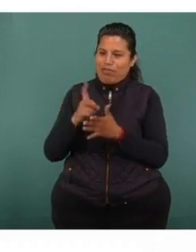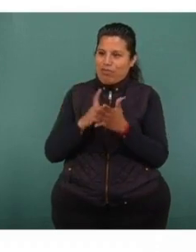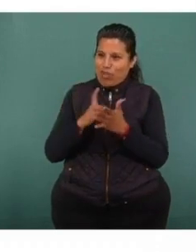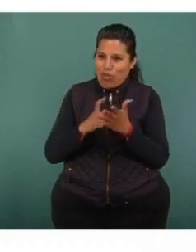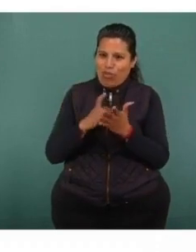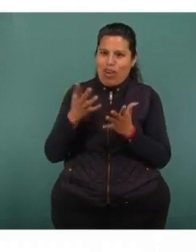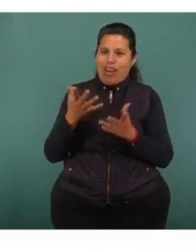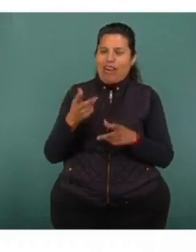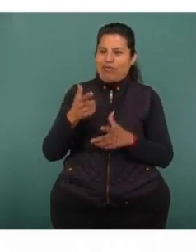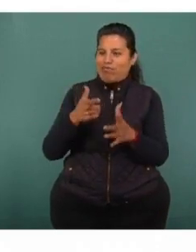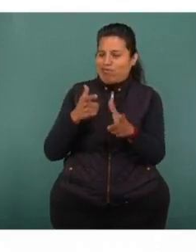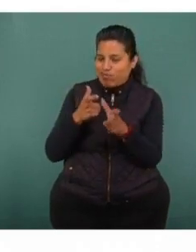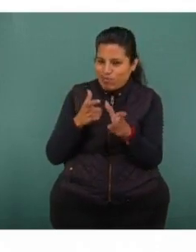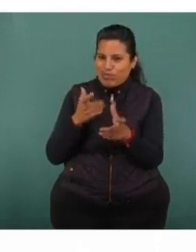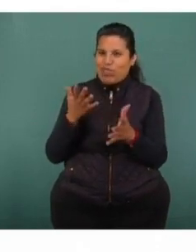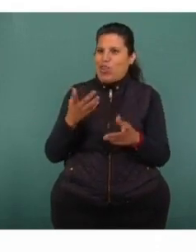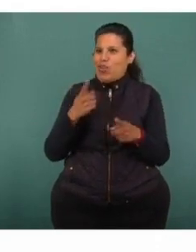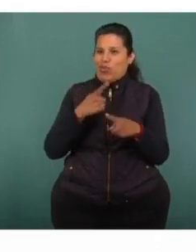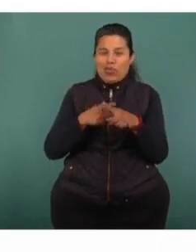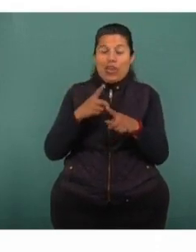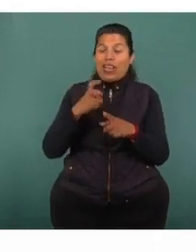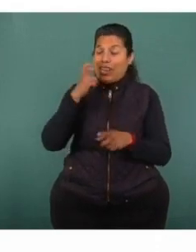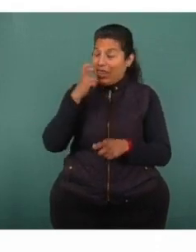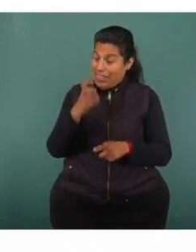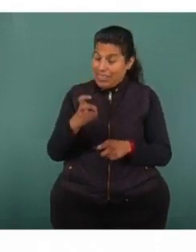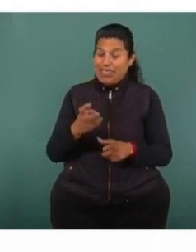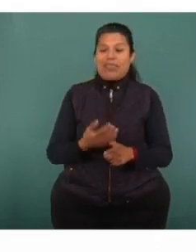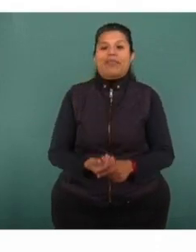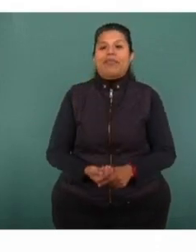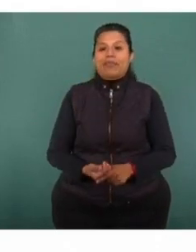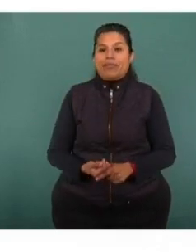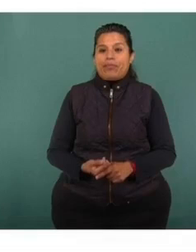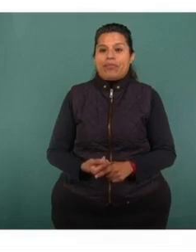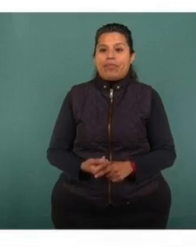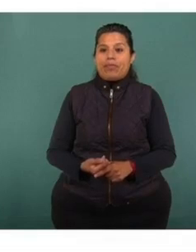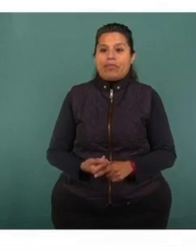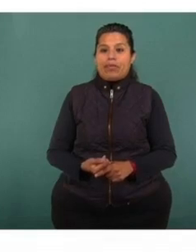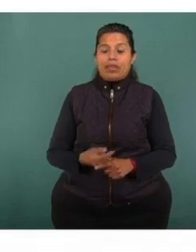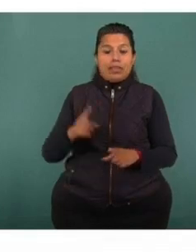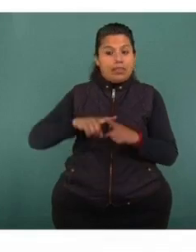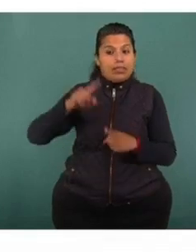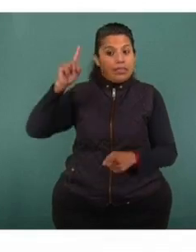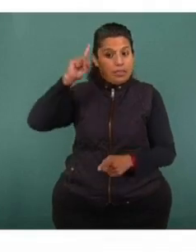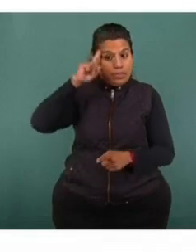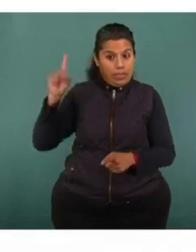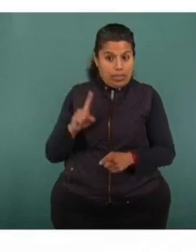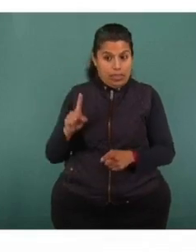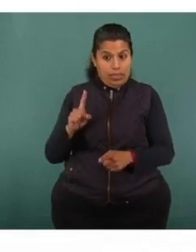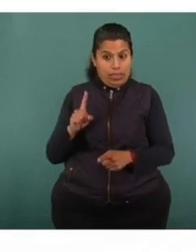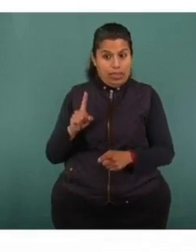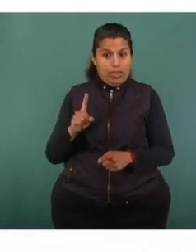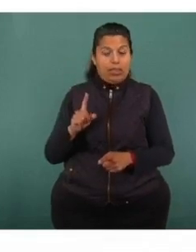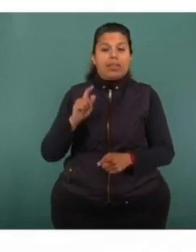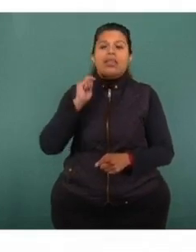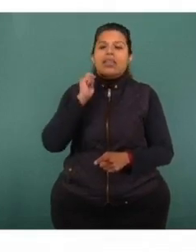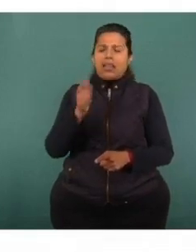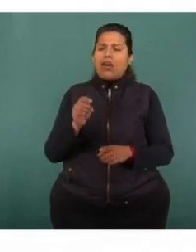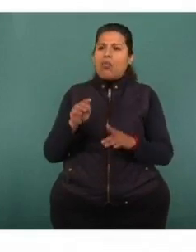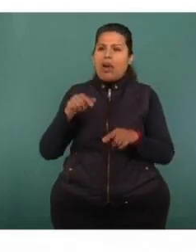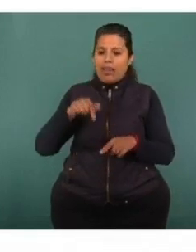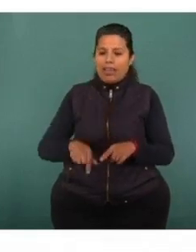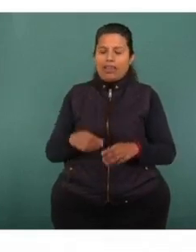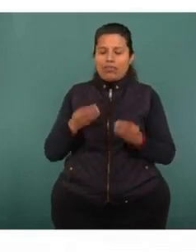de armamento en sentido contrario. Es Zacatecas en sí un nudo de